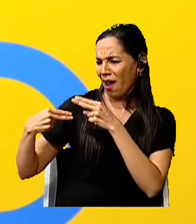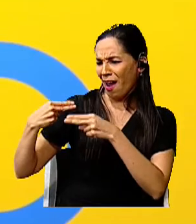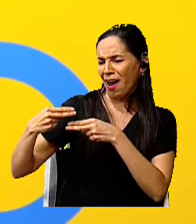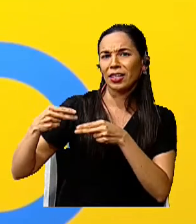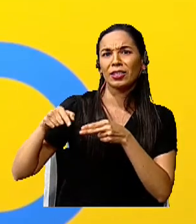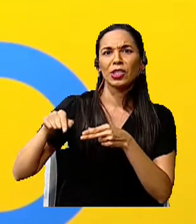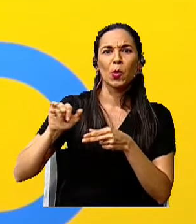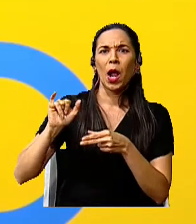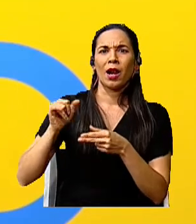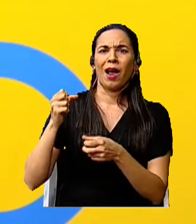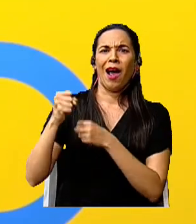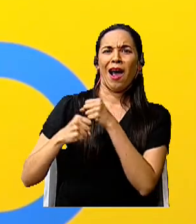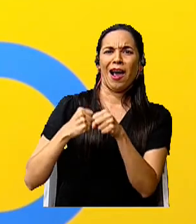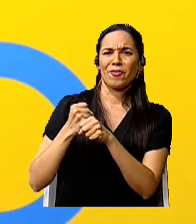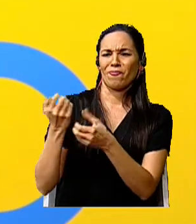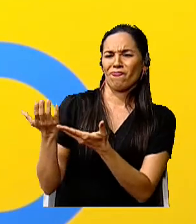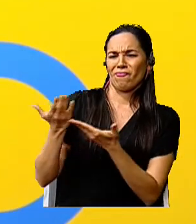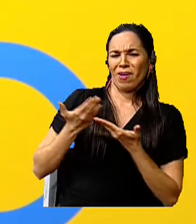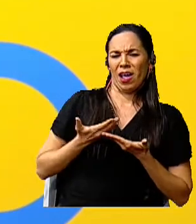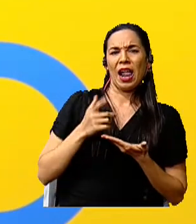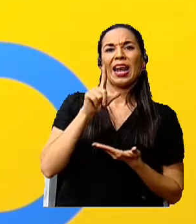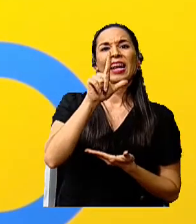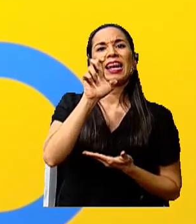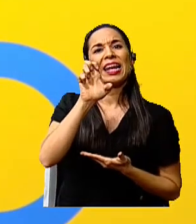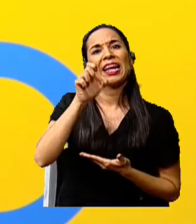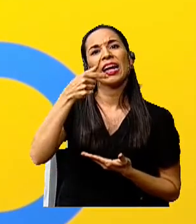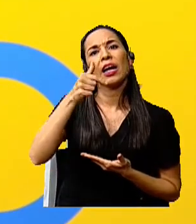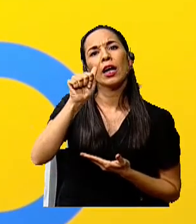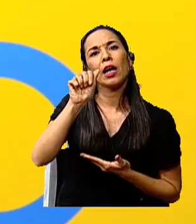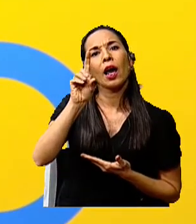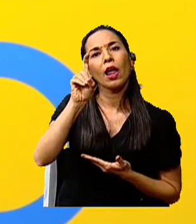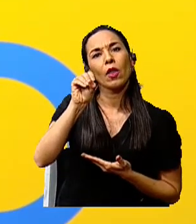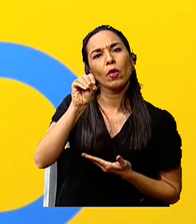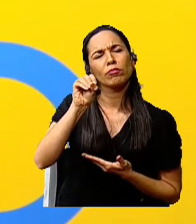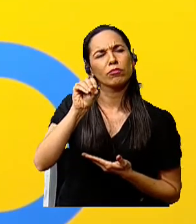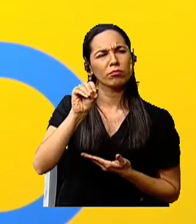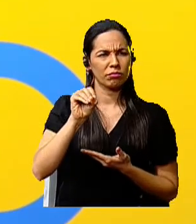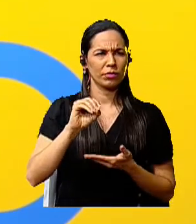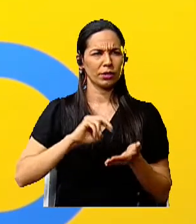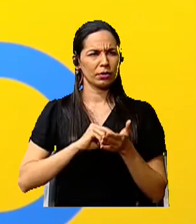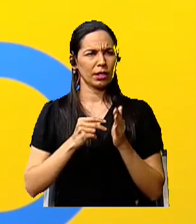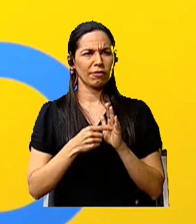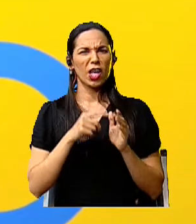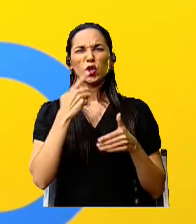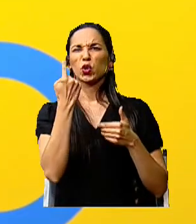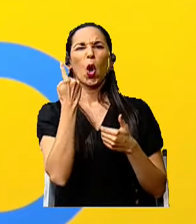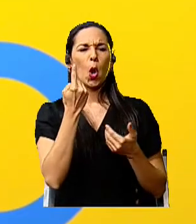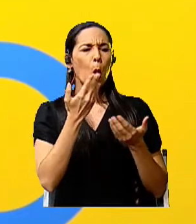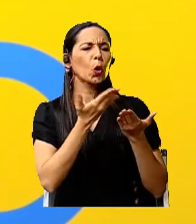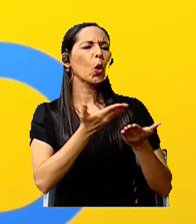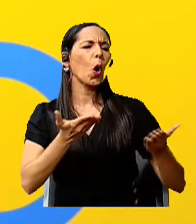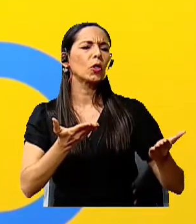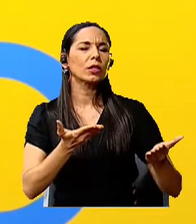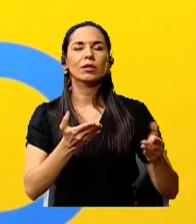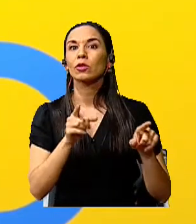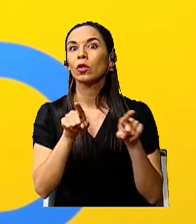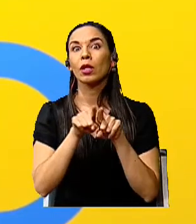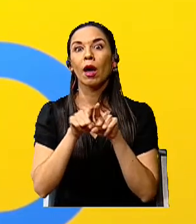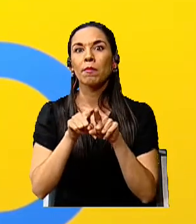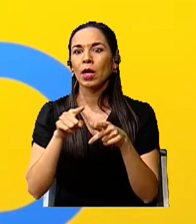legado. Y no solamente son objetos, sino también son creencias, es